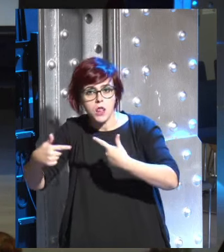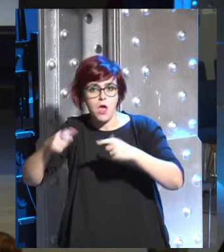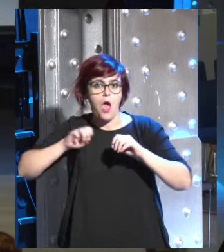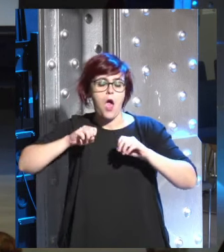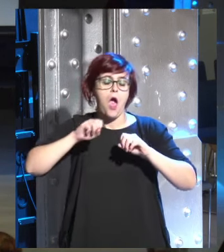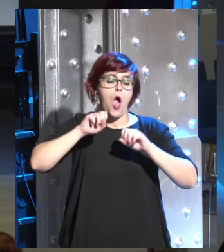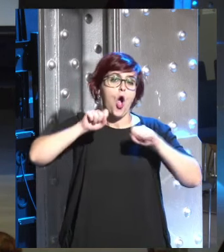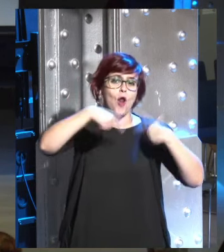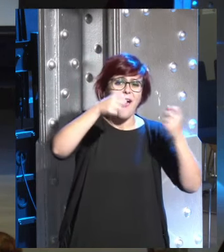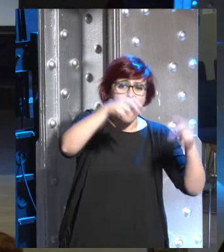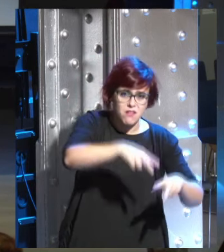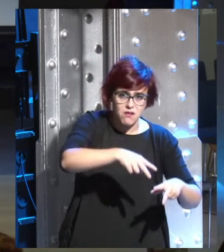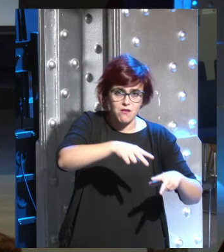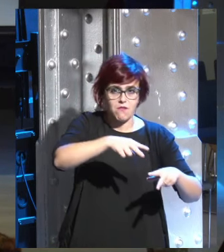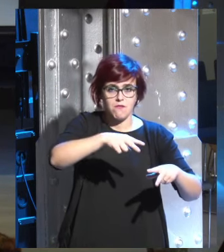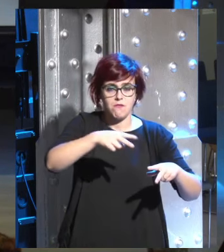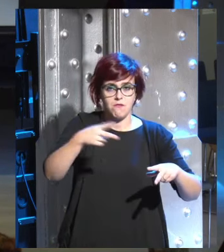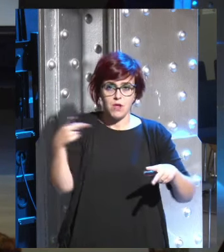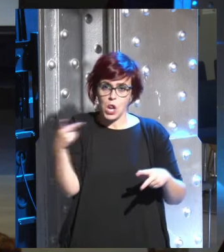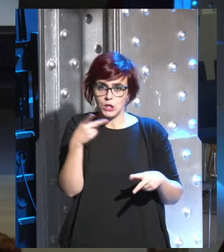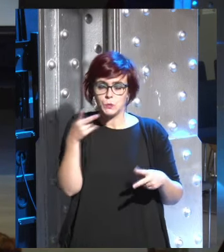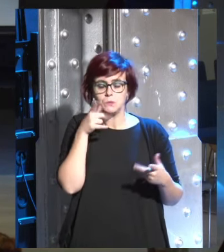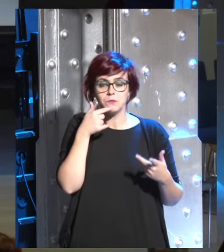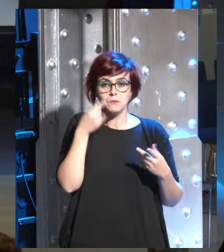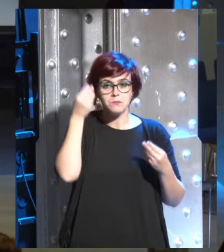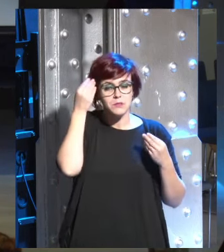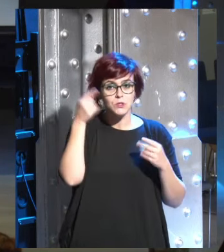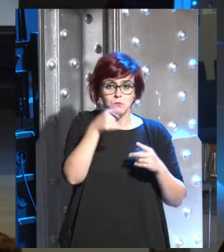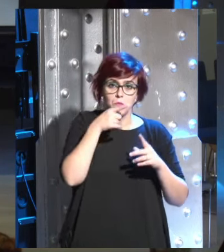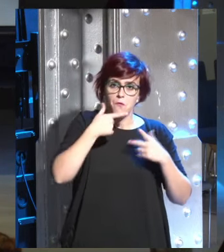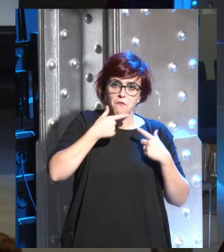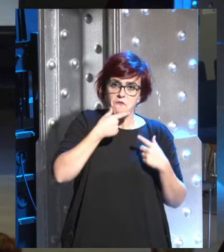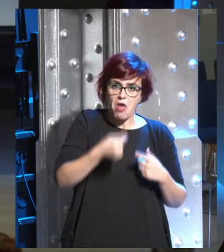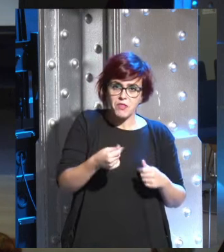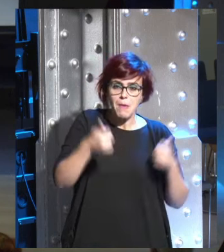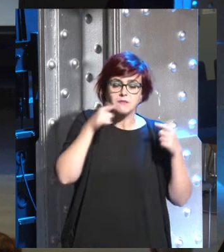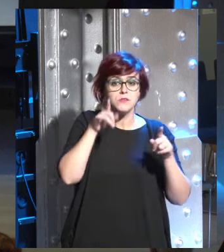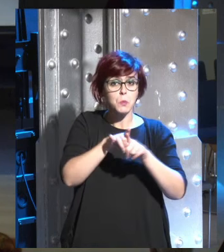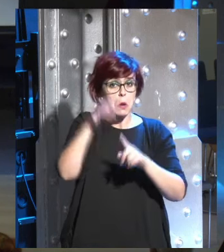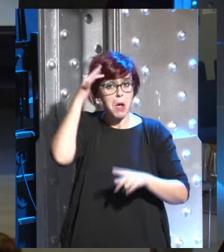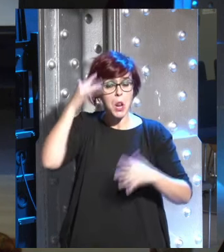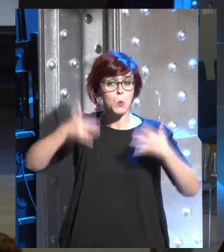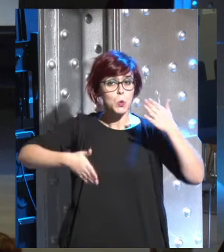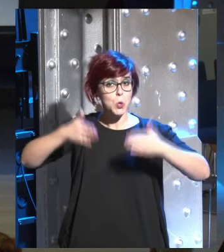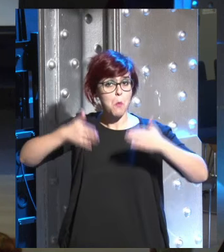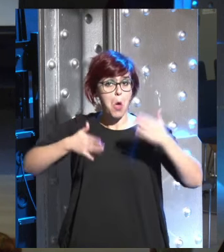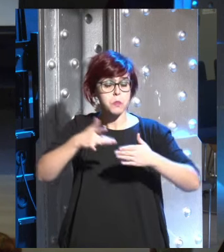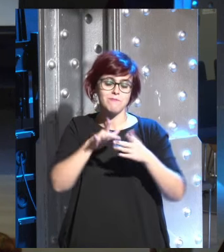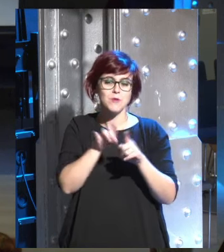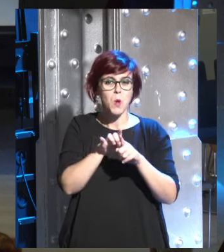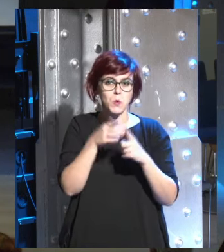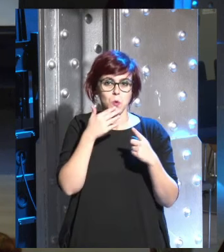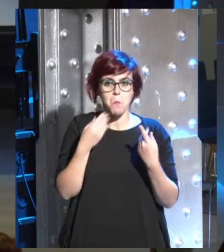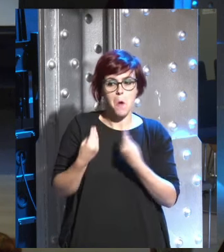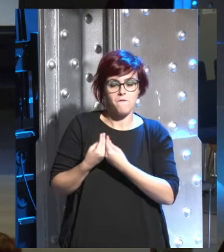todo es mucho más fácil es más fácil que haya un robot un ordenador que viva digamos